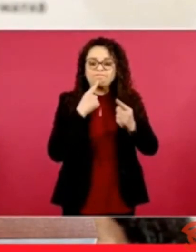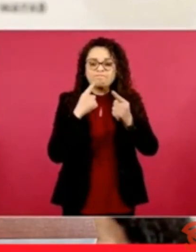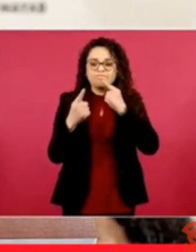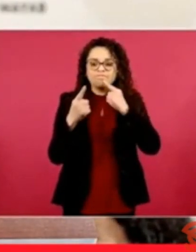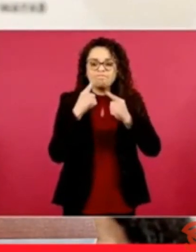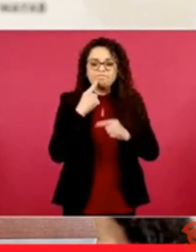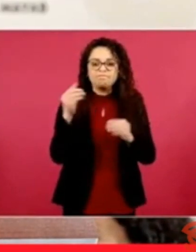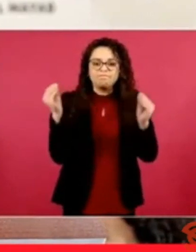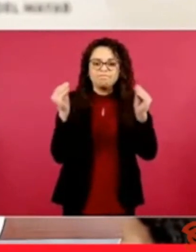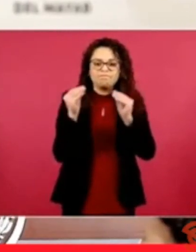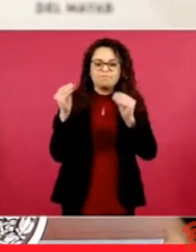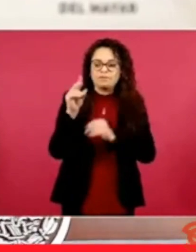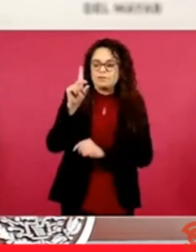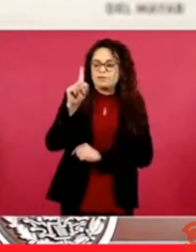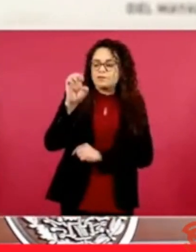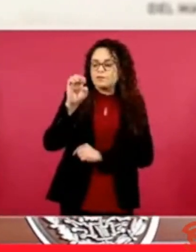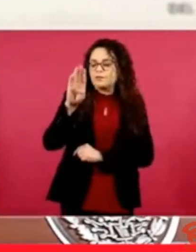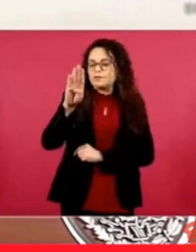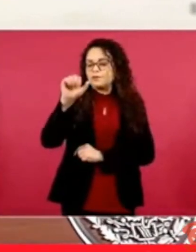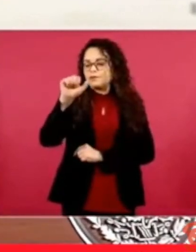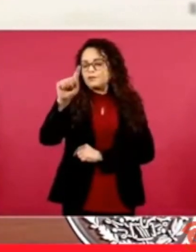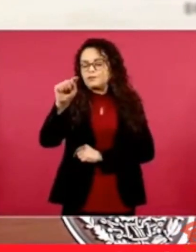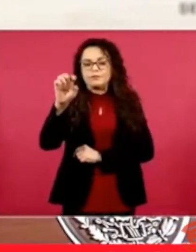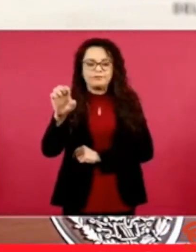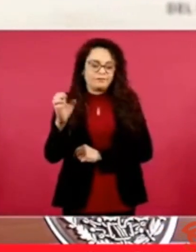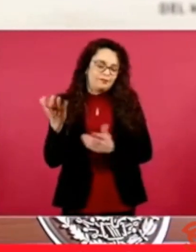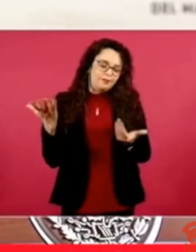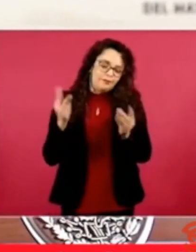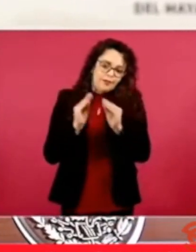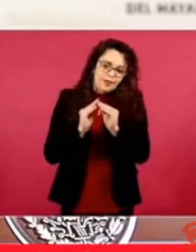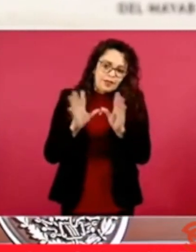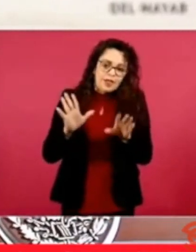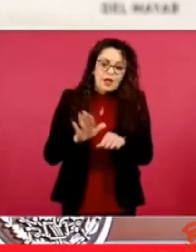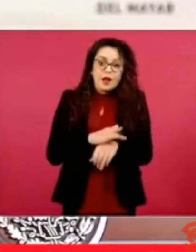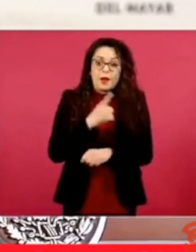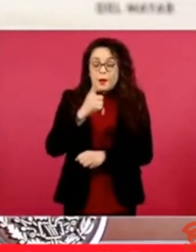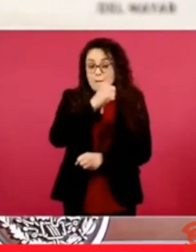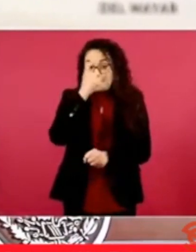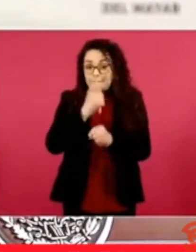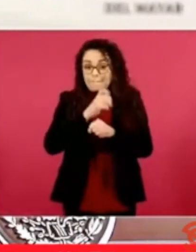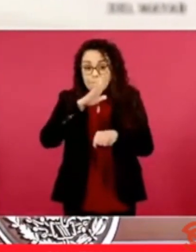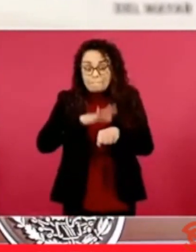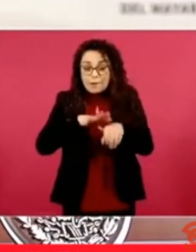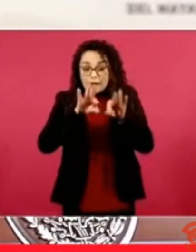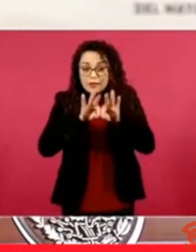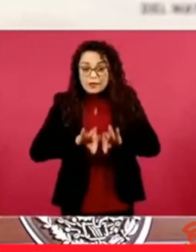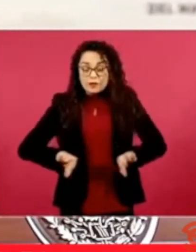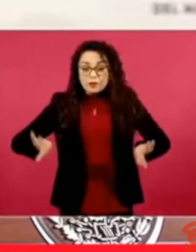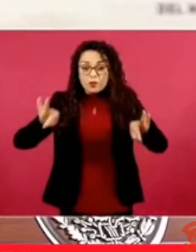porque la verdad lo más importante que tenemos